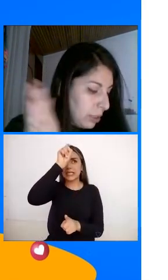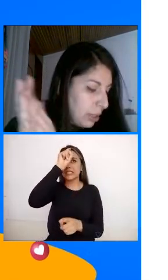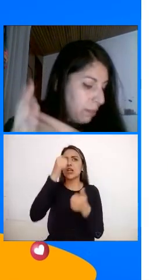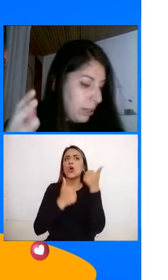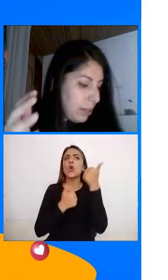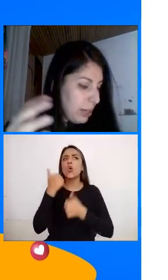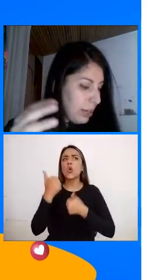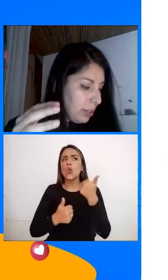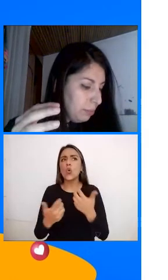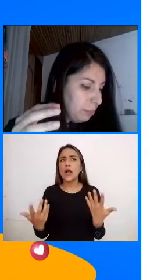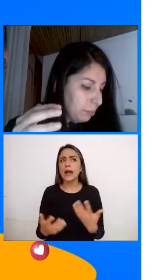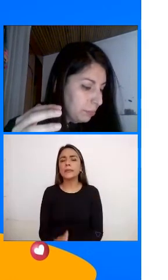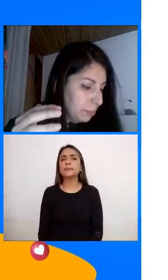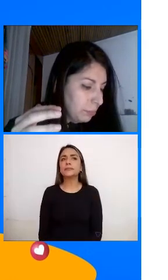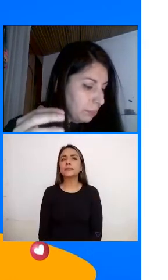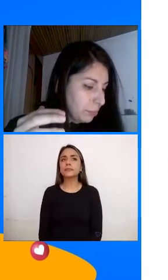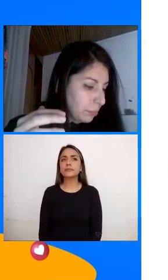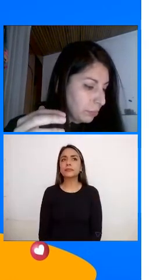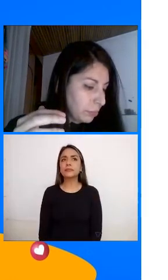A ver A ver